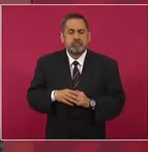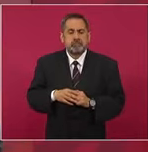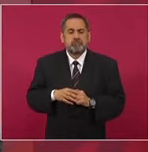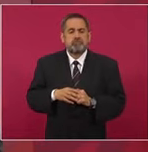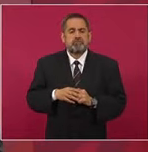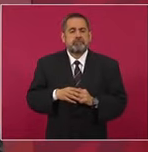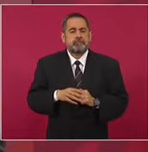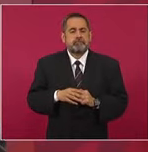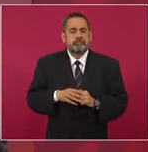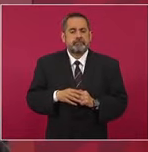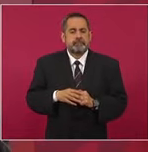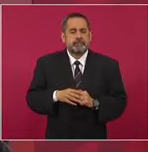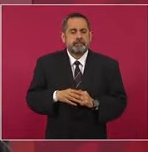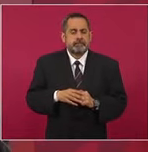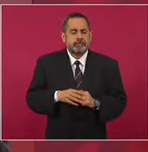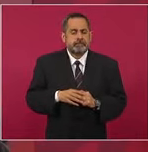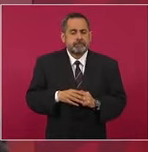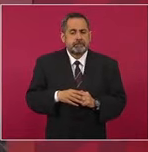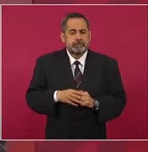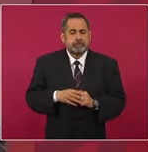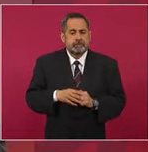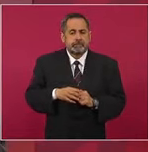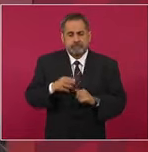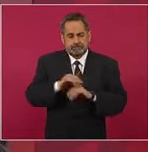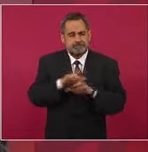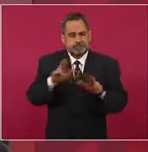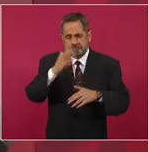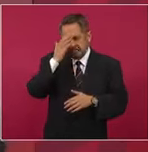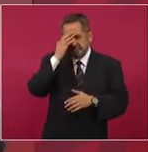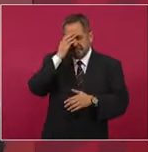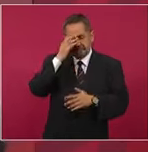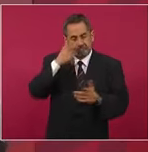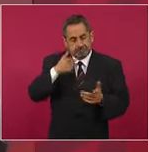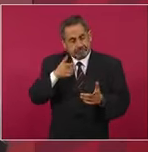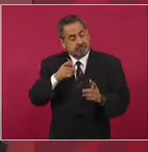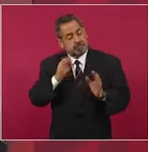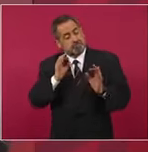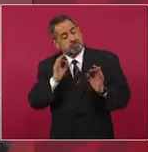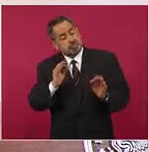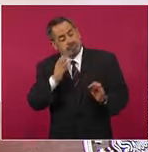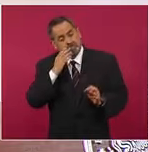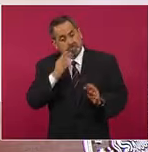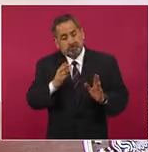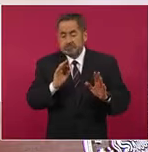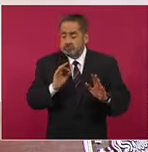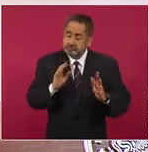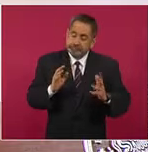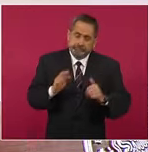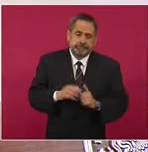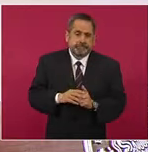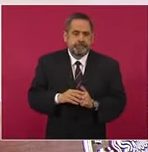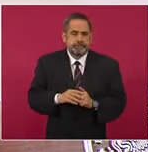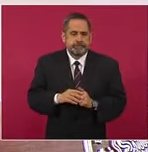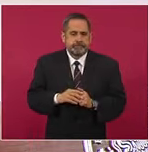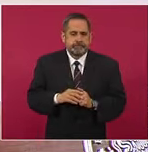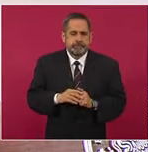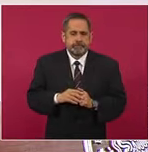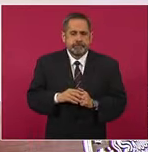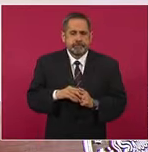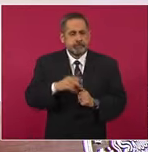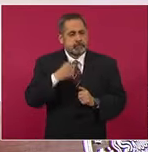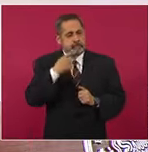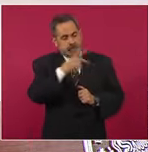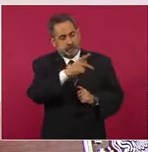reconozco, aunque es su